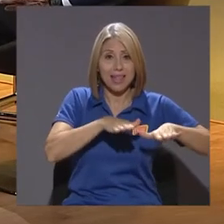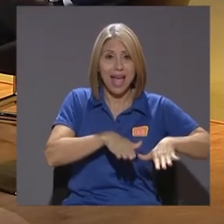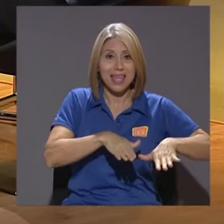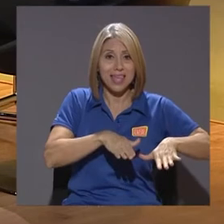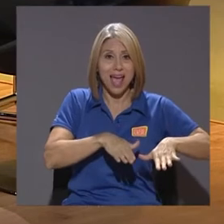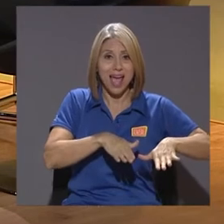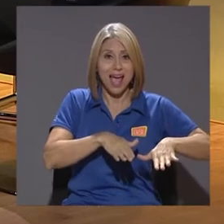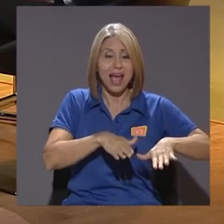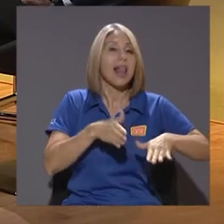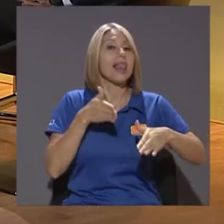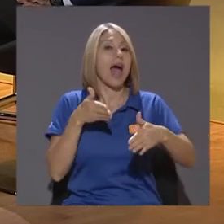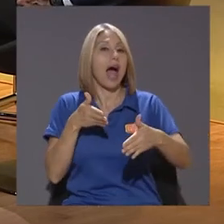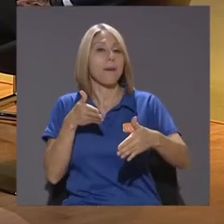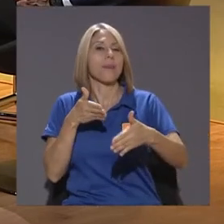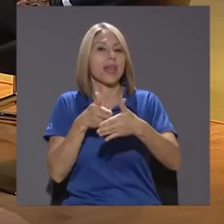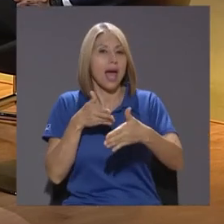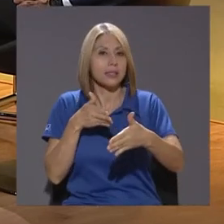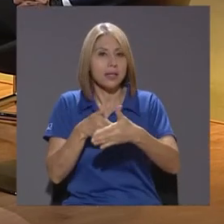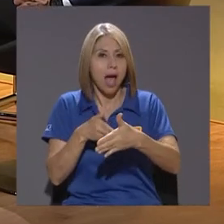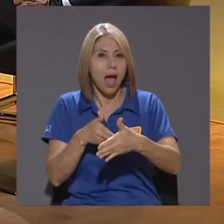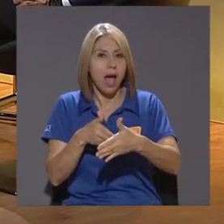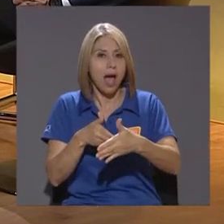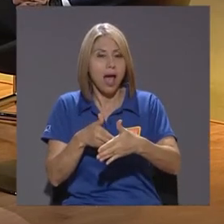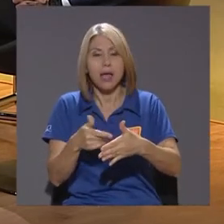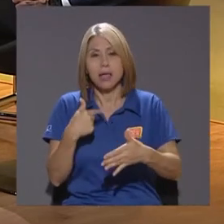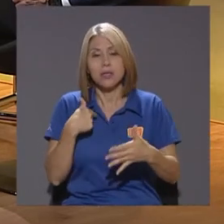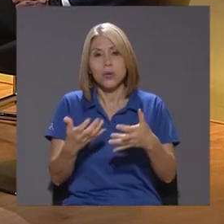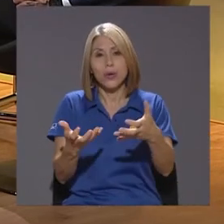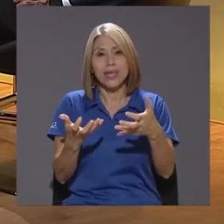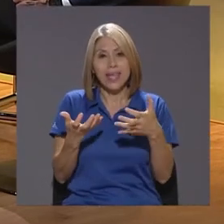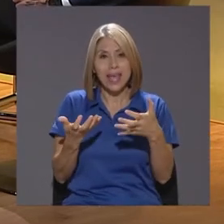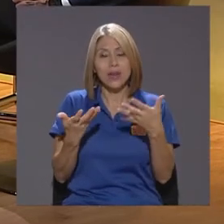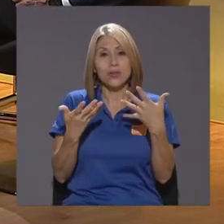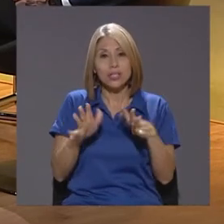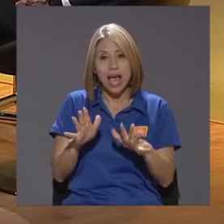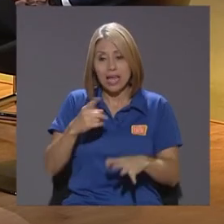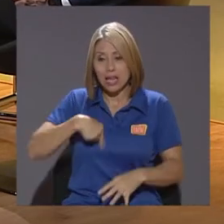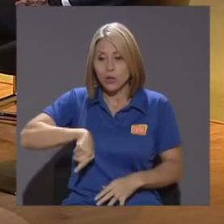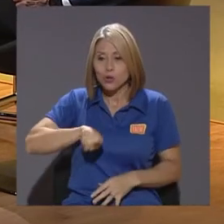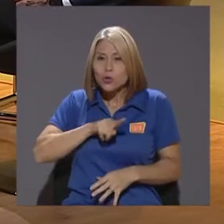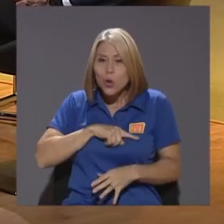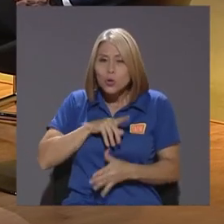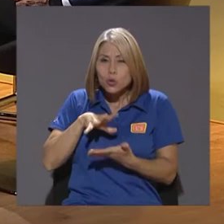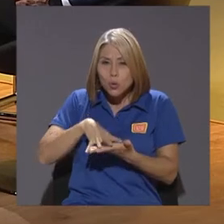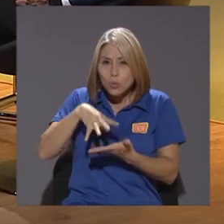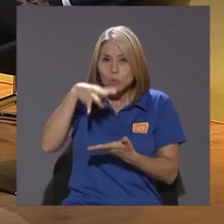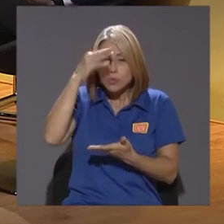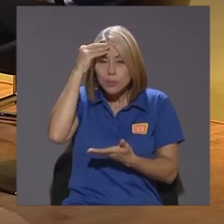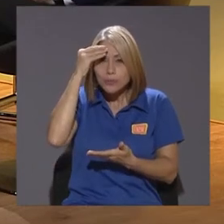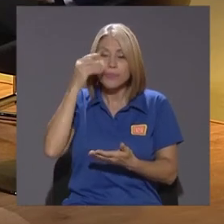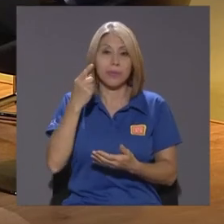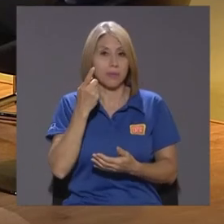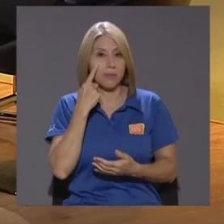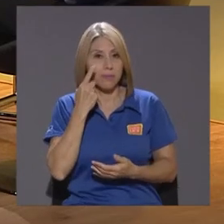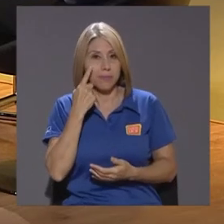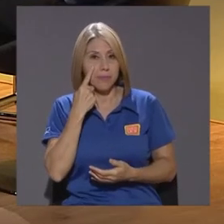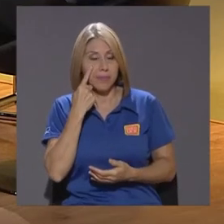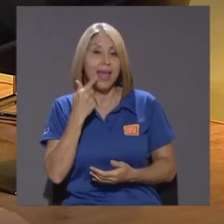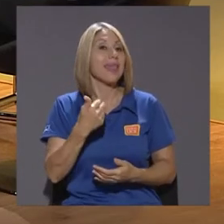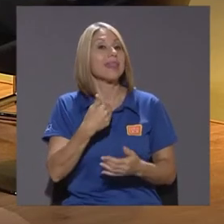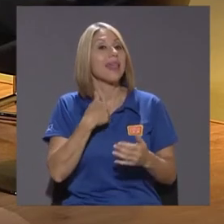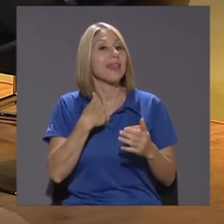amenaza Y aquí quiero Un poco Ir tomando elecciones Para nosotros El tema De tener Las reglas De